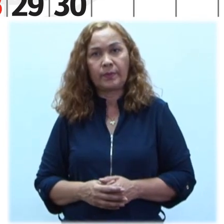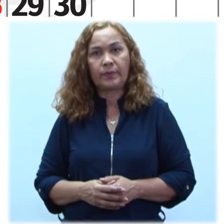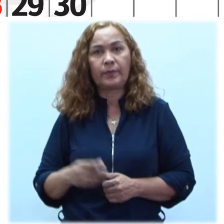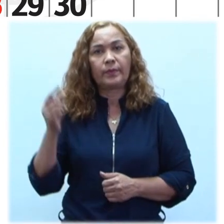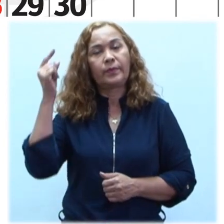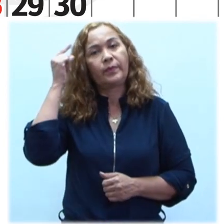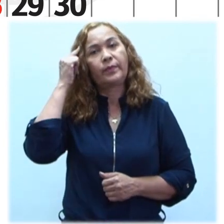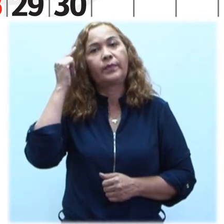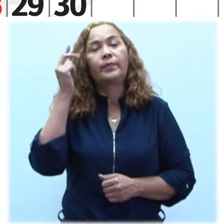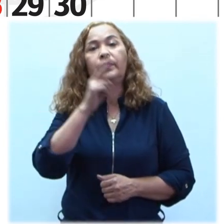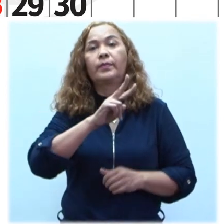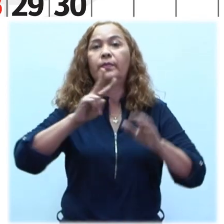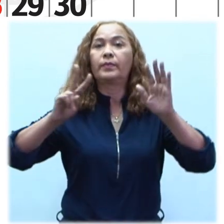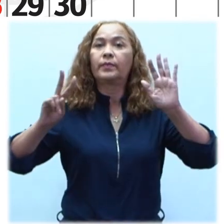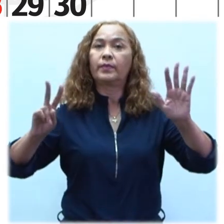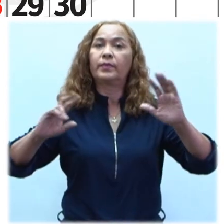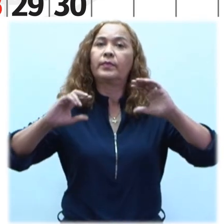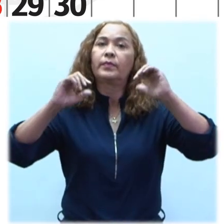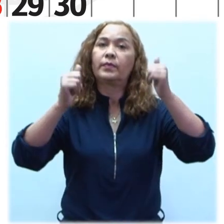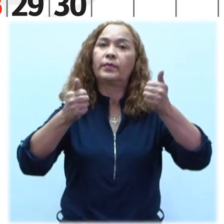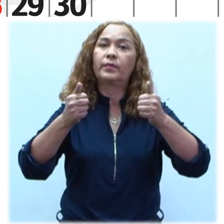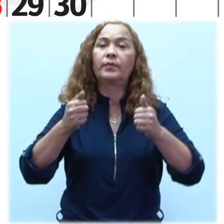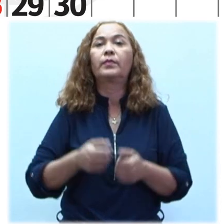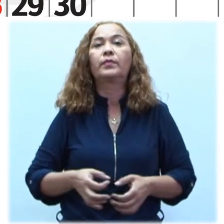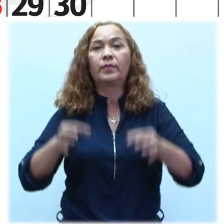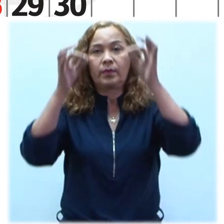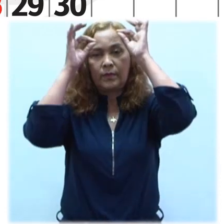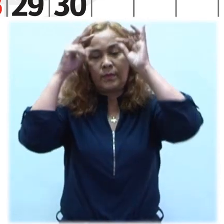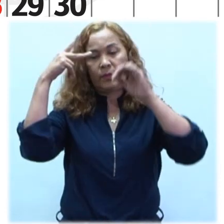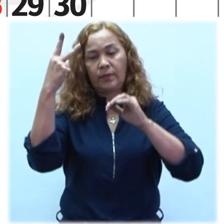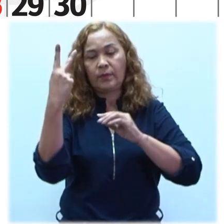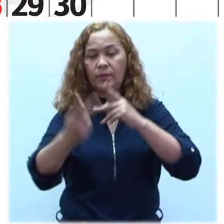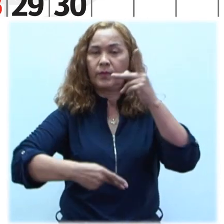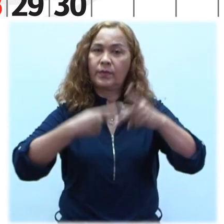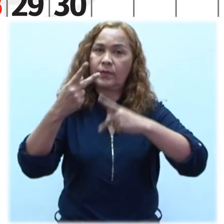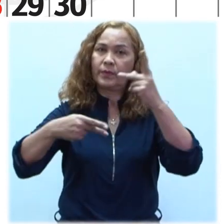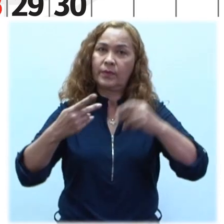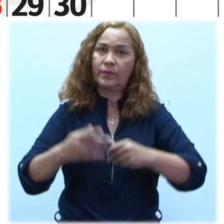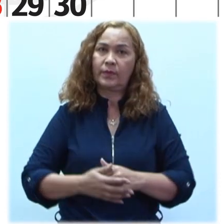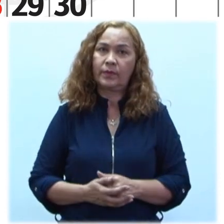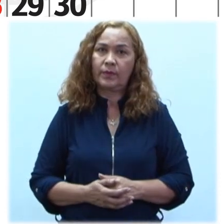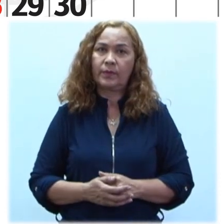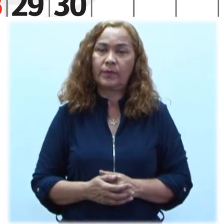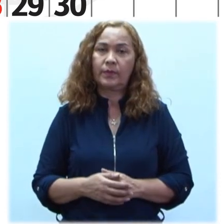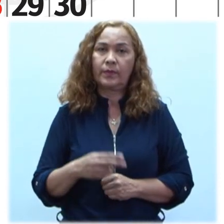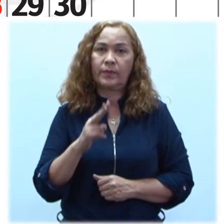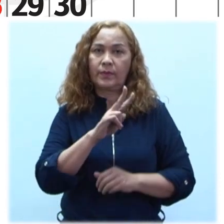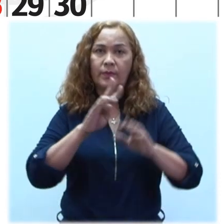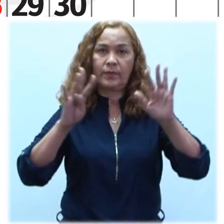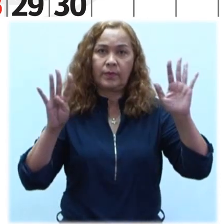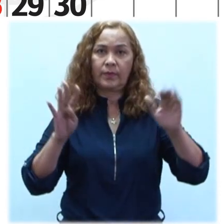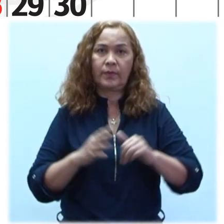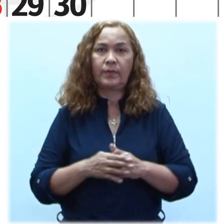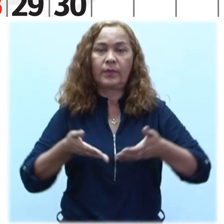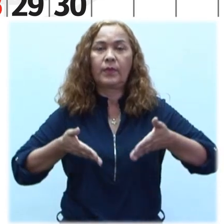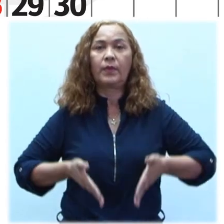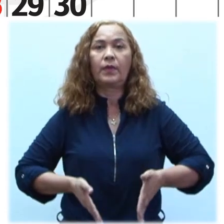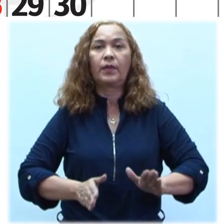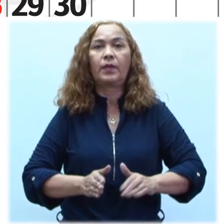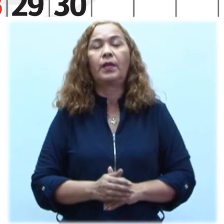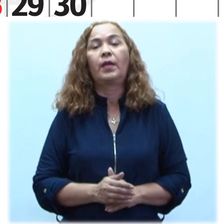Día 27 Inicia Robinson II Productiva Día 29